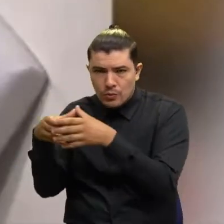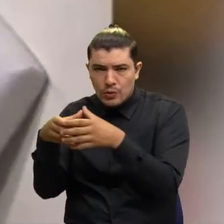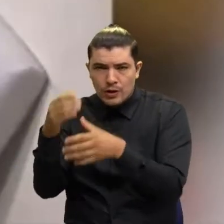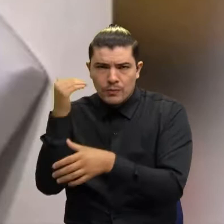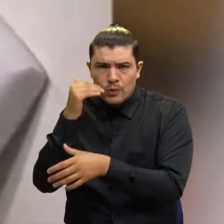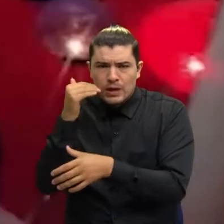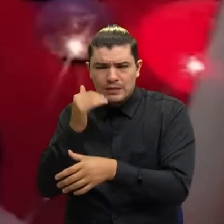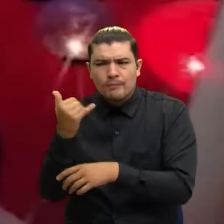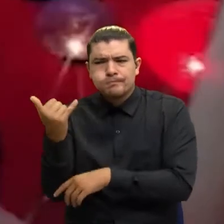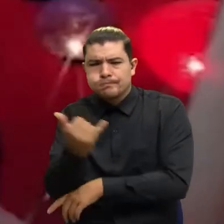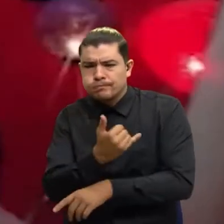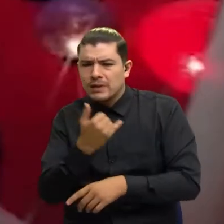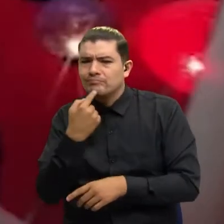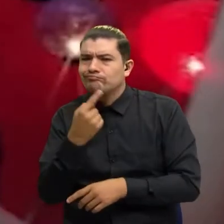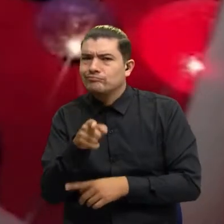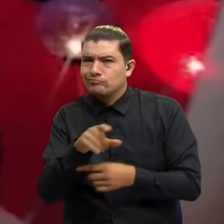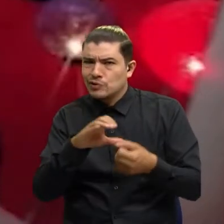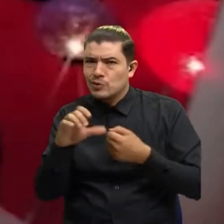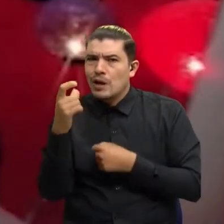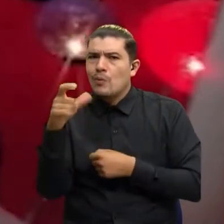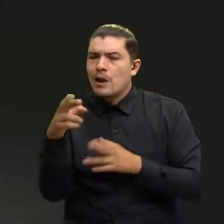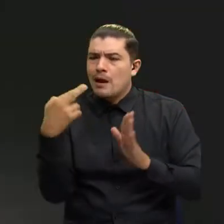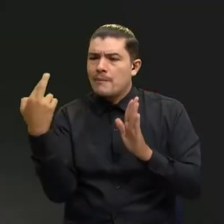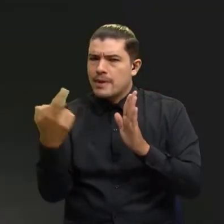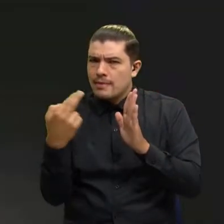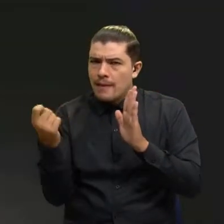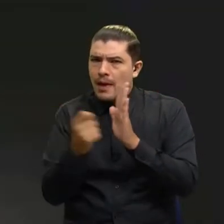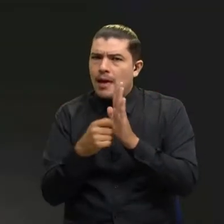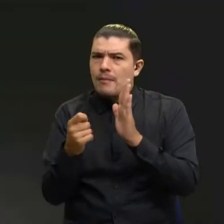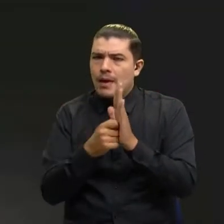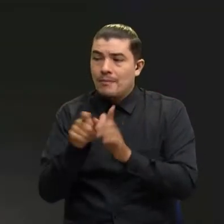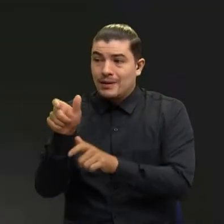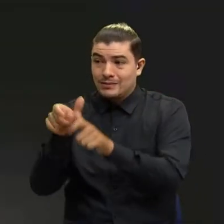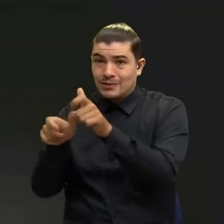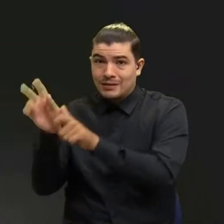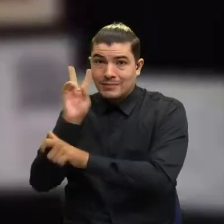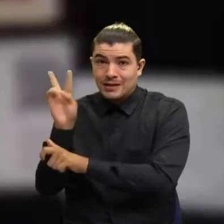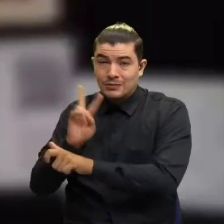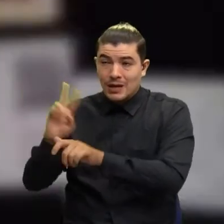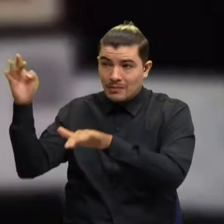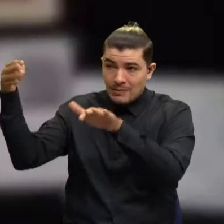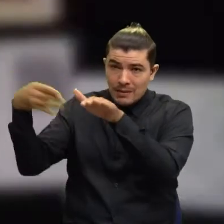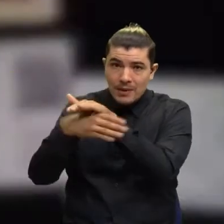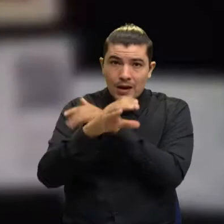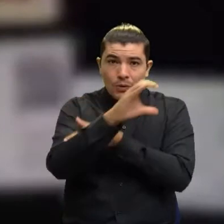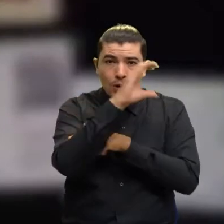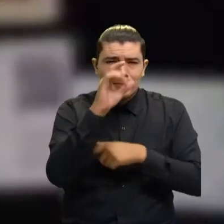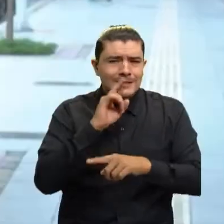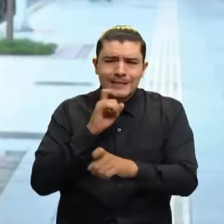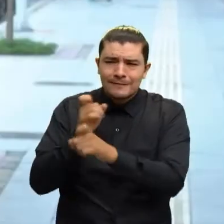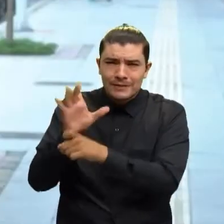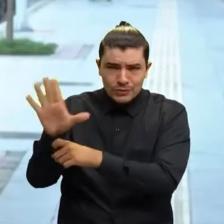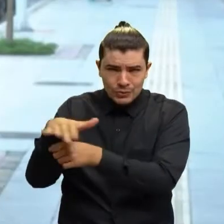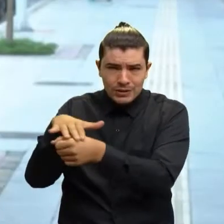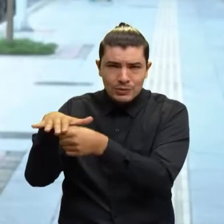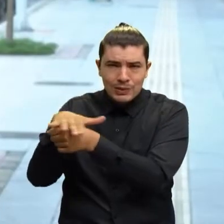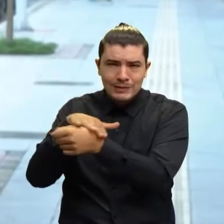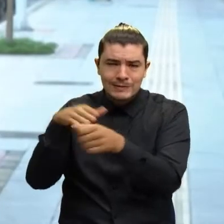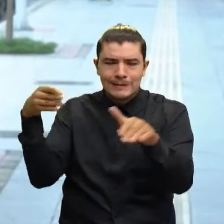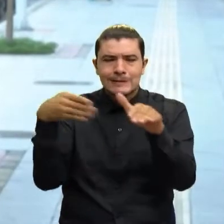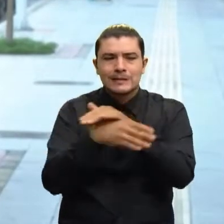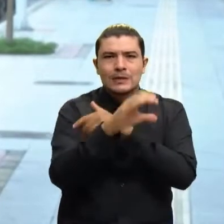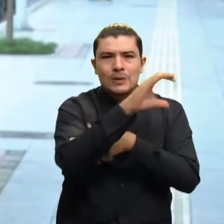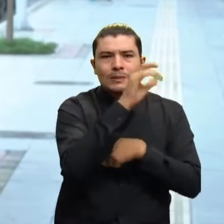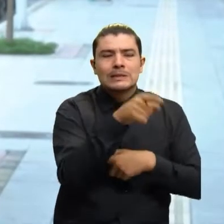recurrentes en la ciudad por la llegada de los migrantes ante la difícil situación en Venezuela. Denunciar, siempre denunciando,